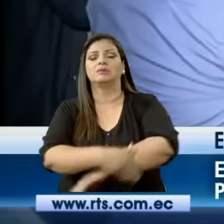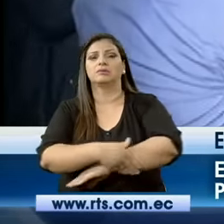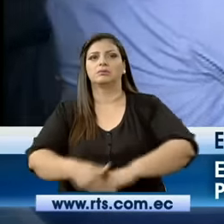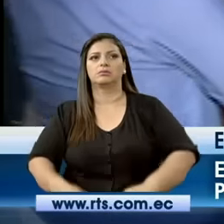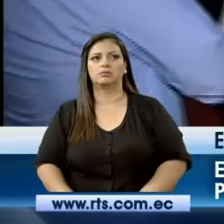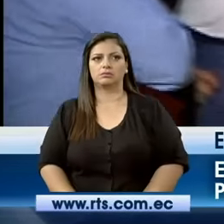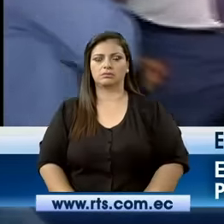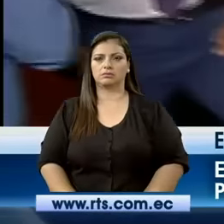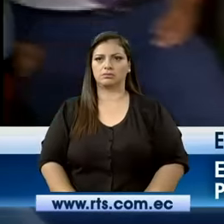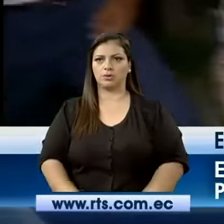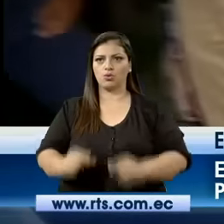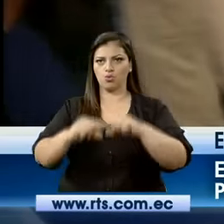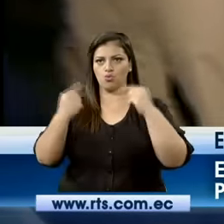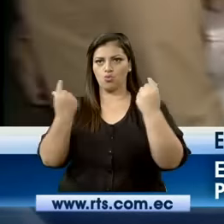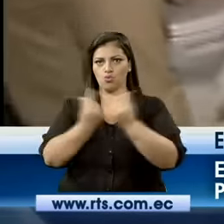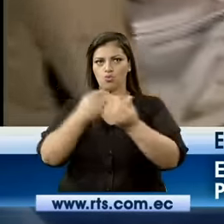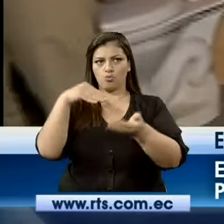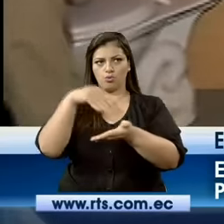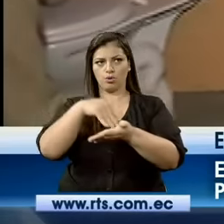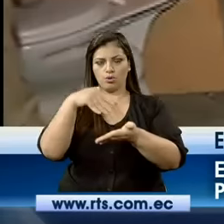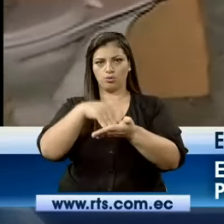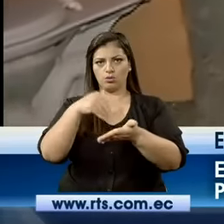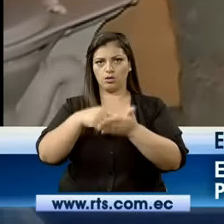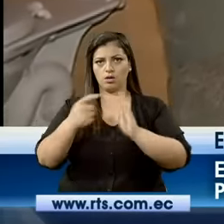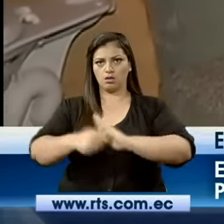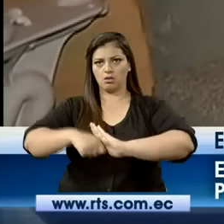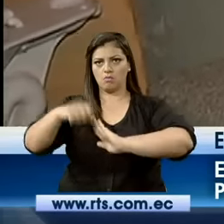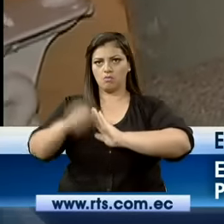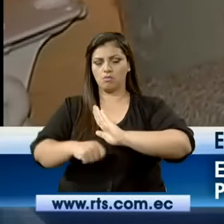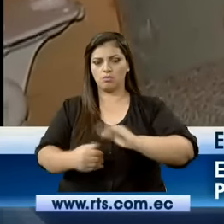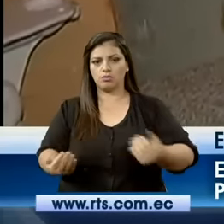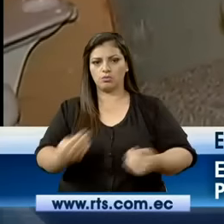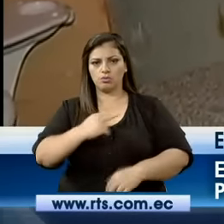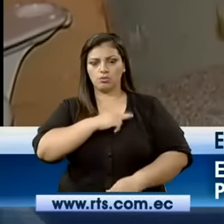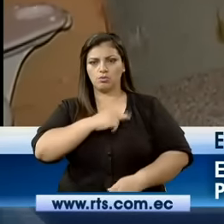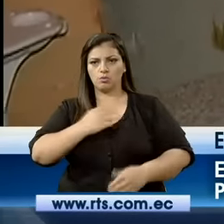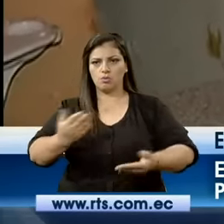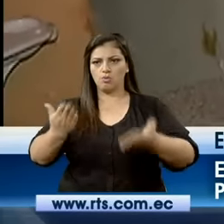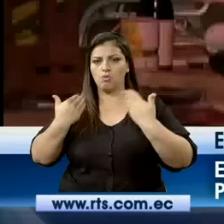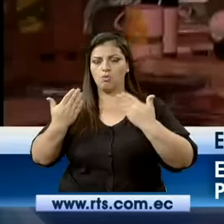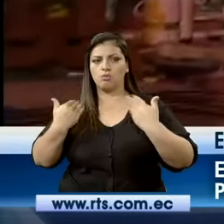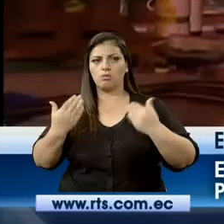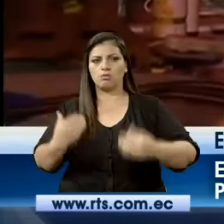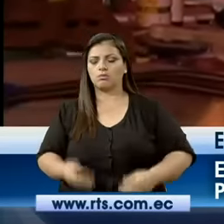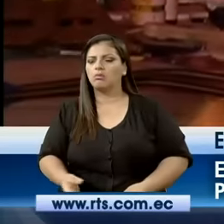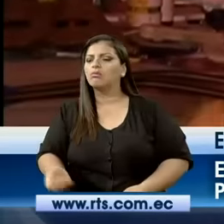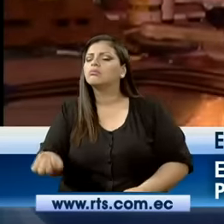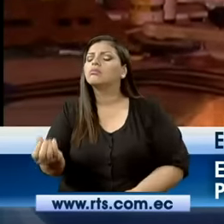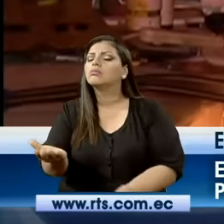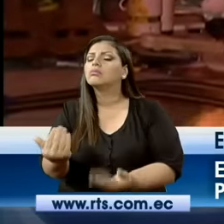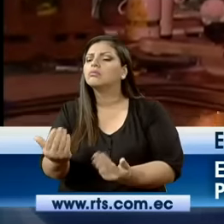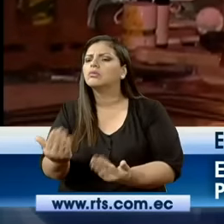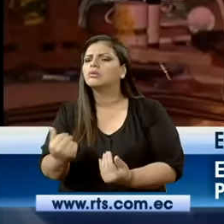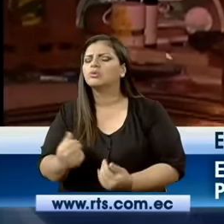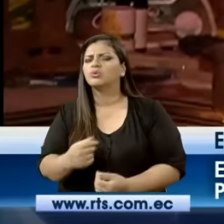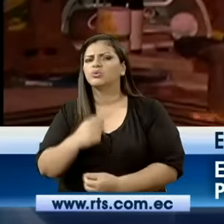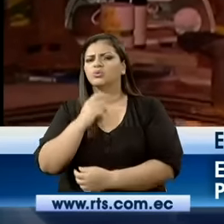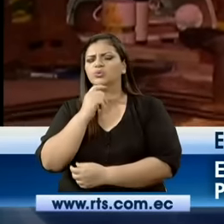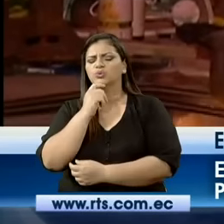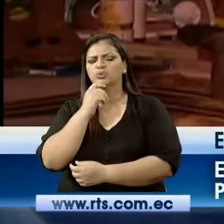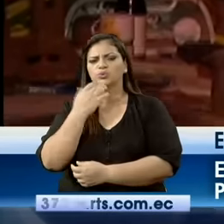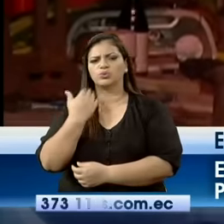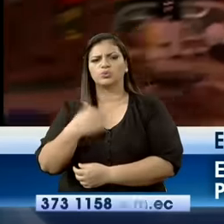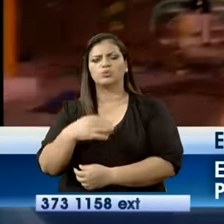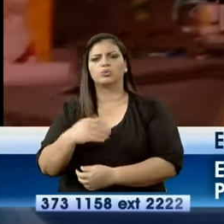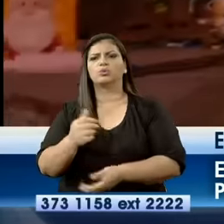estudiantes de jurisprudencia de la Universidad Guayaquil abocó conocimiento del caso y acudió al lugar para prestar su